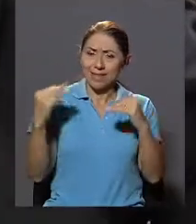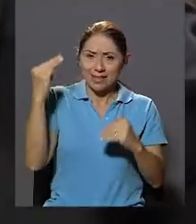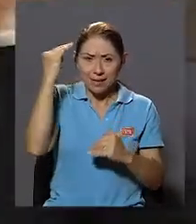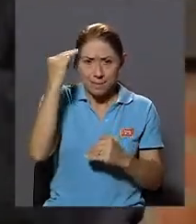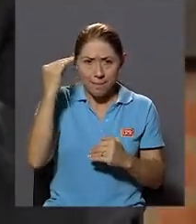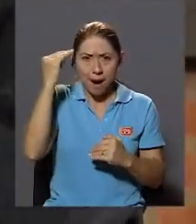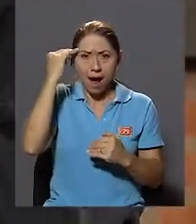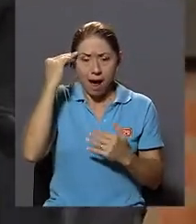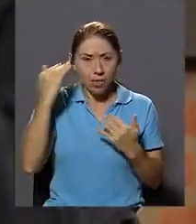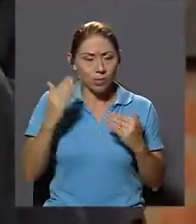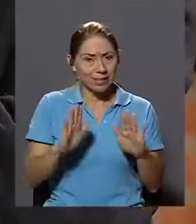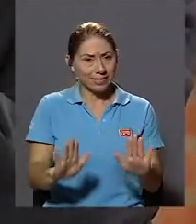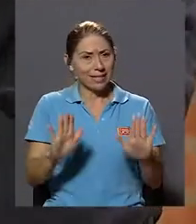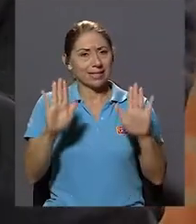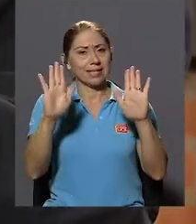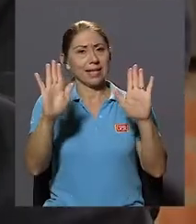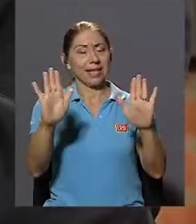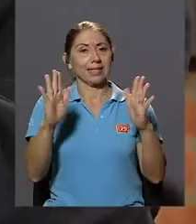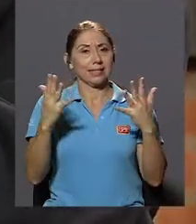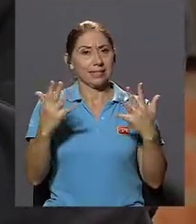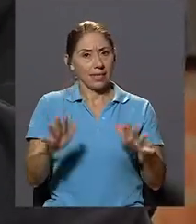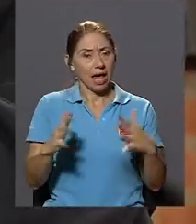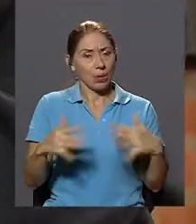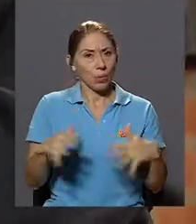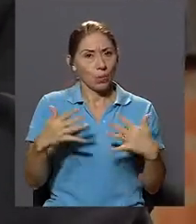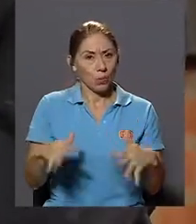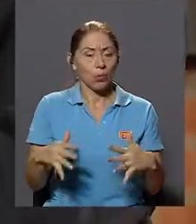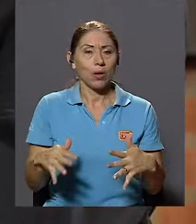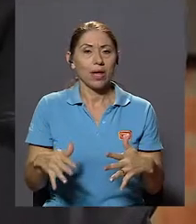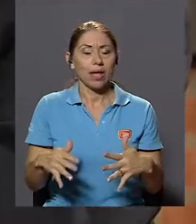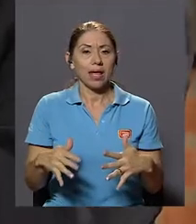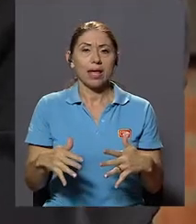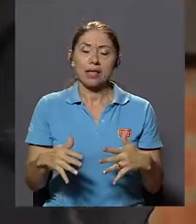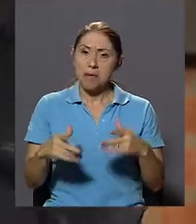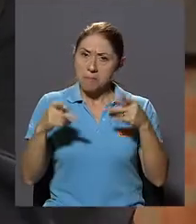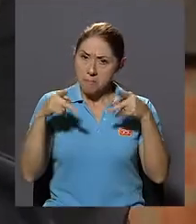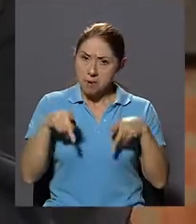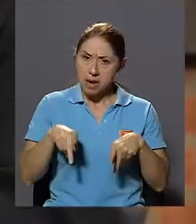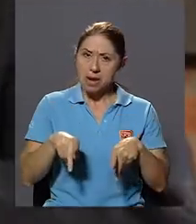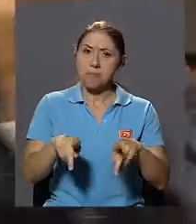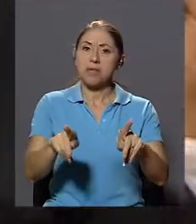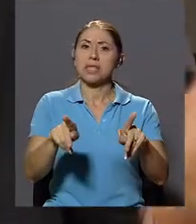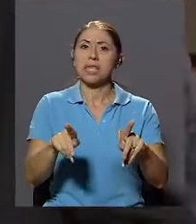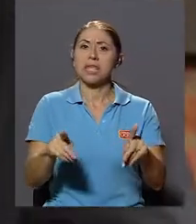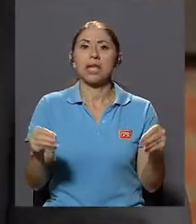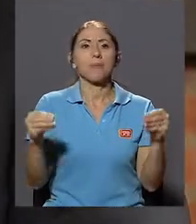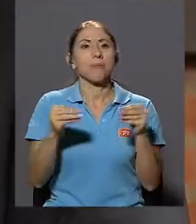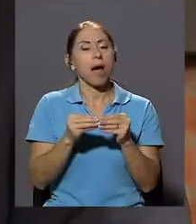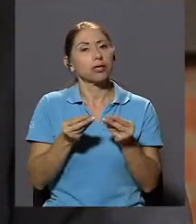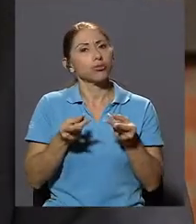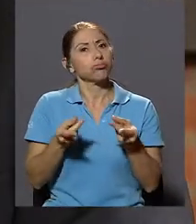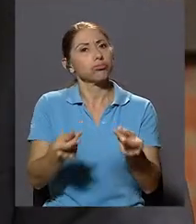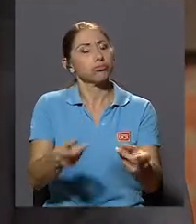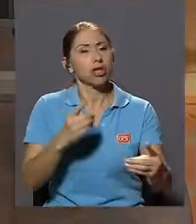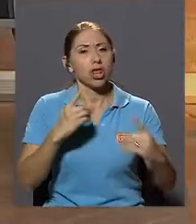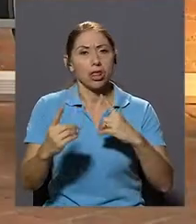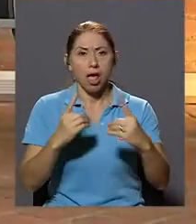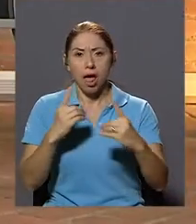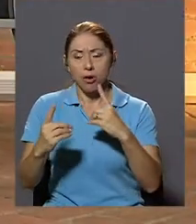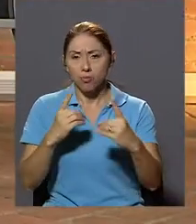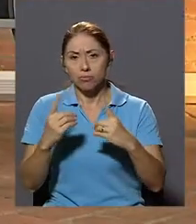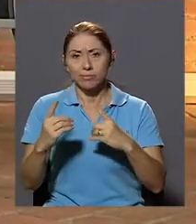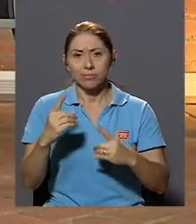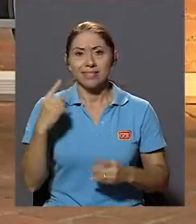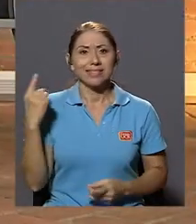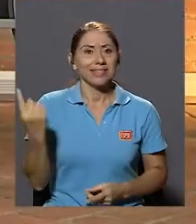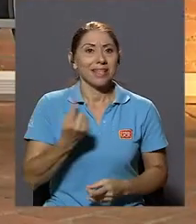Excelencia Como dos Acompañantes Que permiten Que ese diálogo Sea más fructífero Siempre Siempre